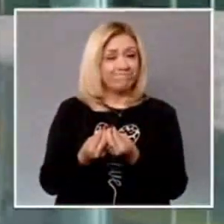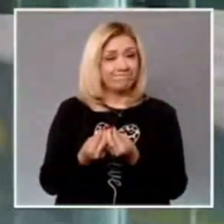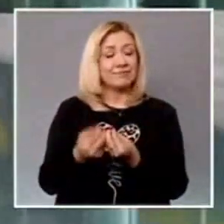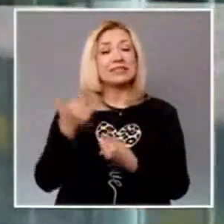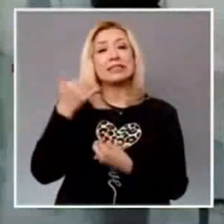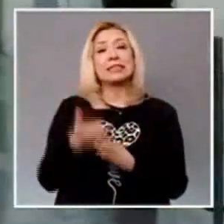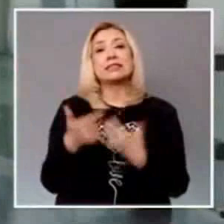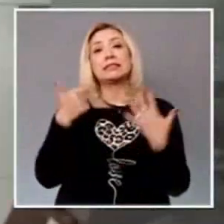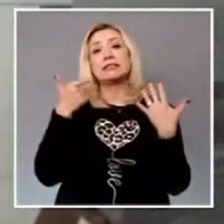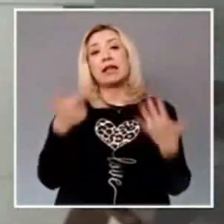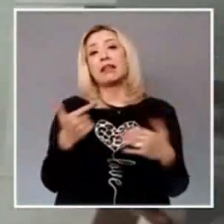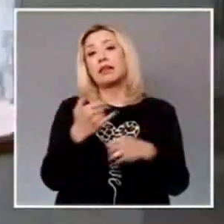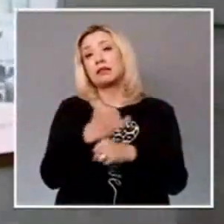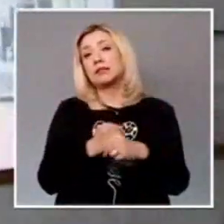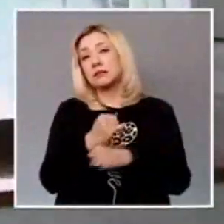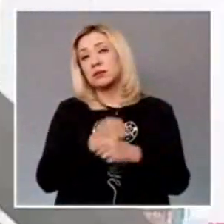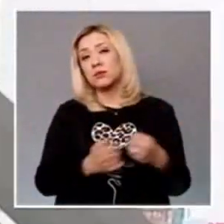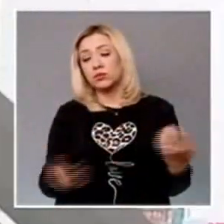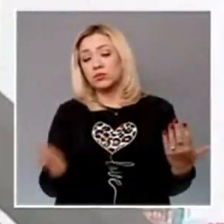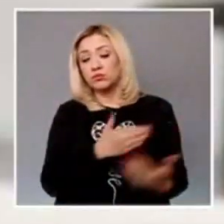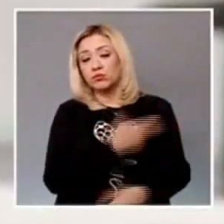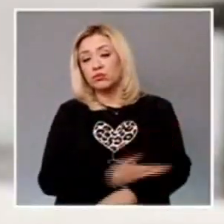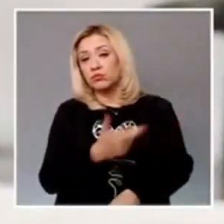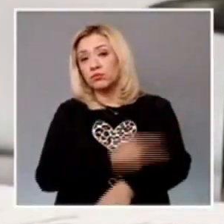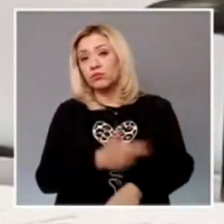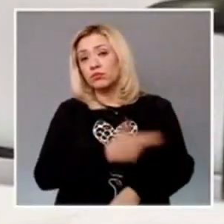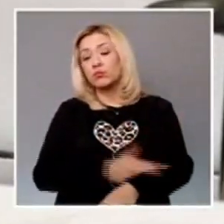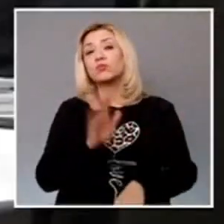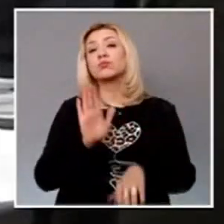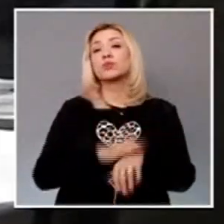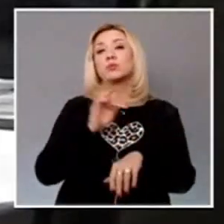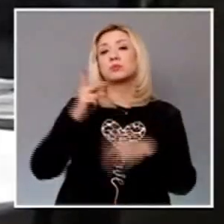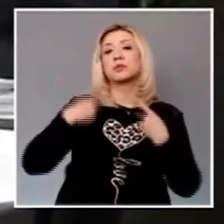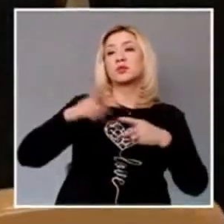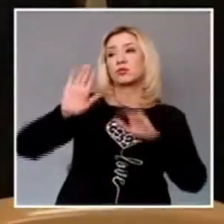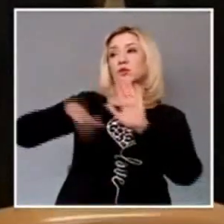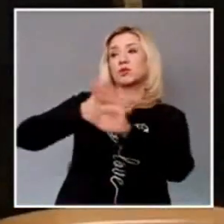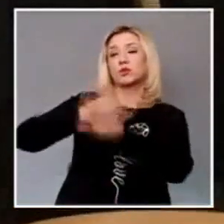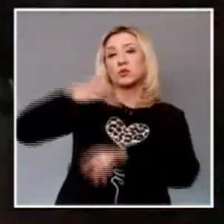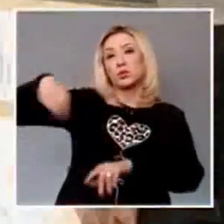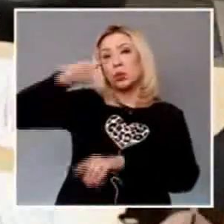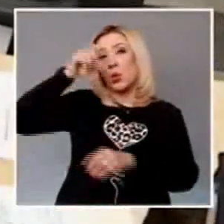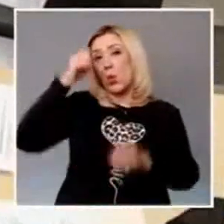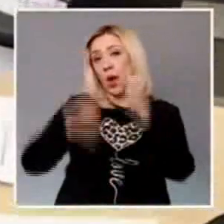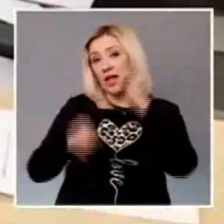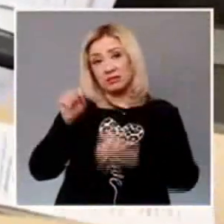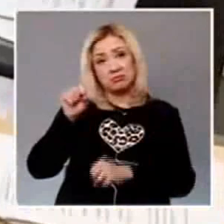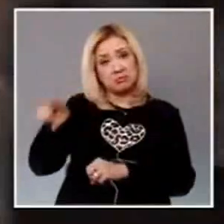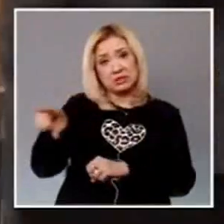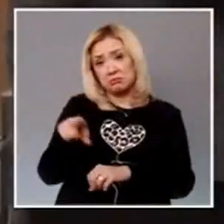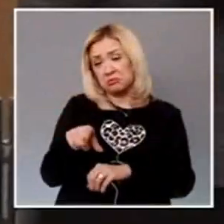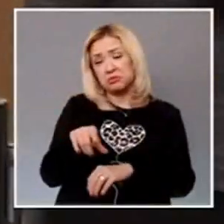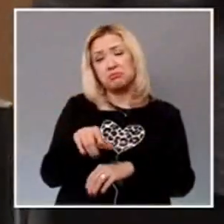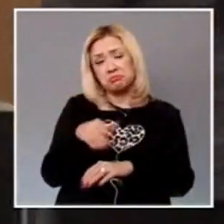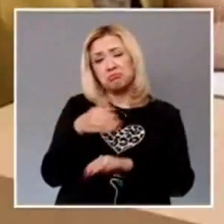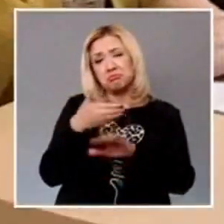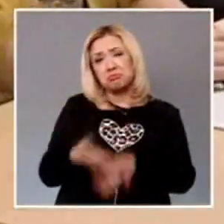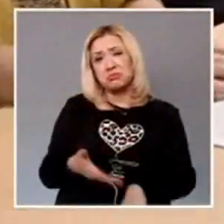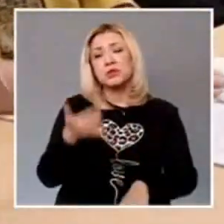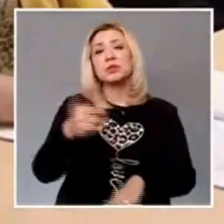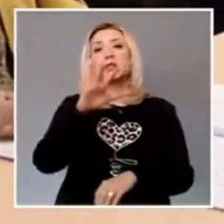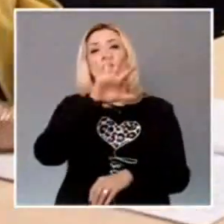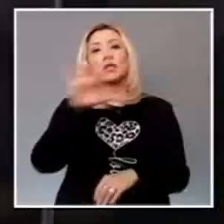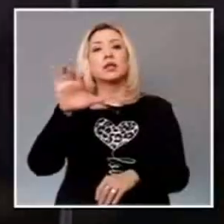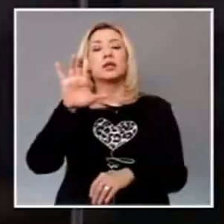investigación en trámite iniciadas contra personas juzgadoras. Asimismo, se tramitaron 553 solicitudes y requerimientos